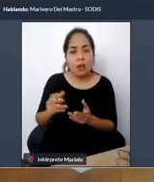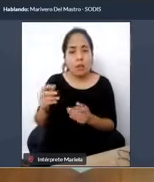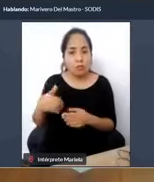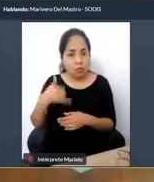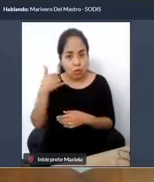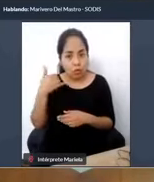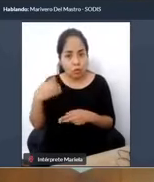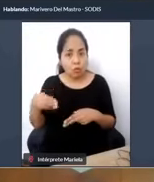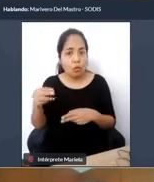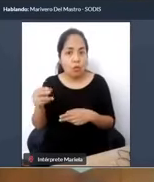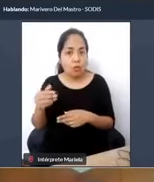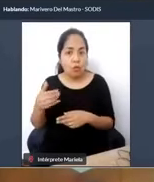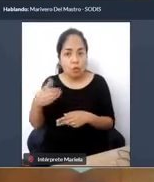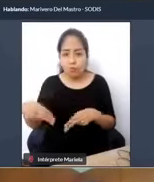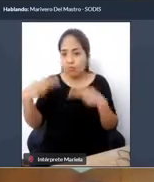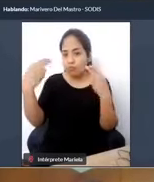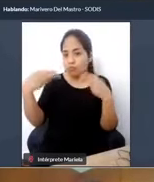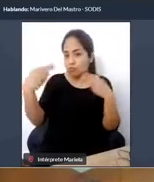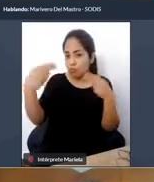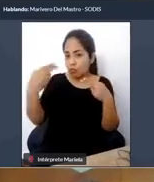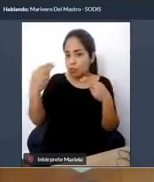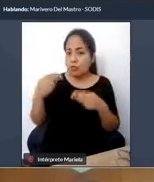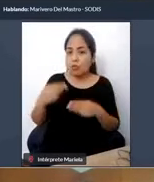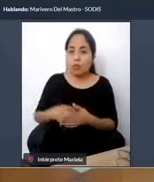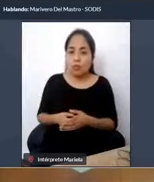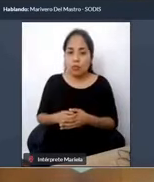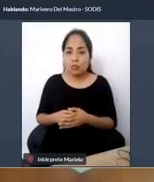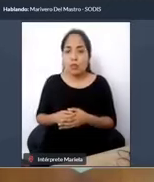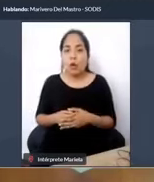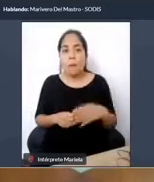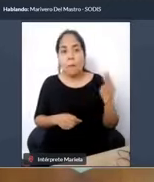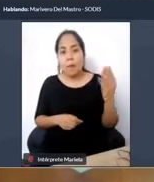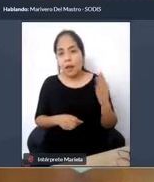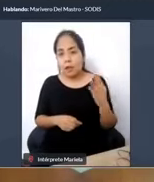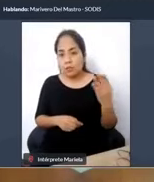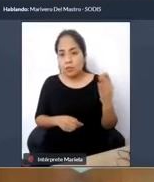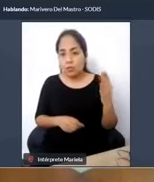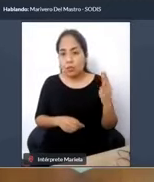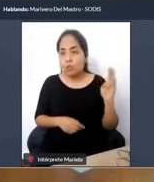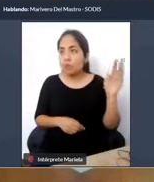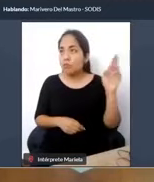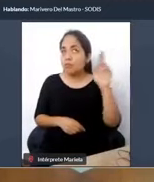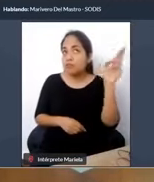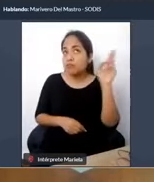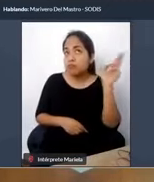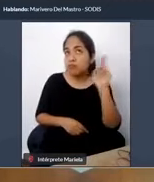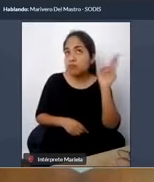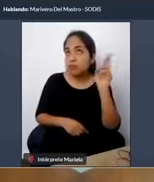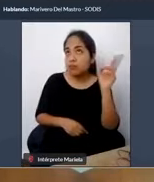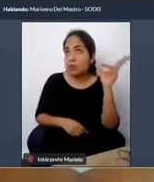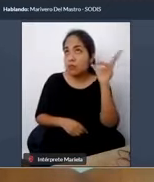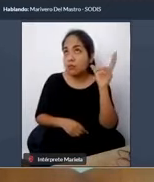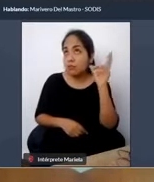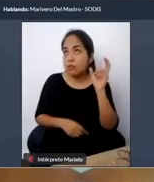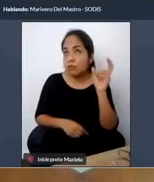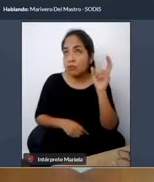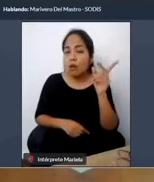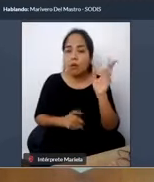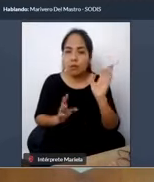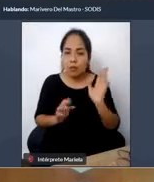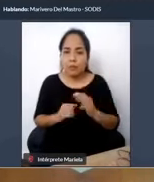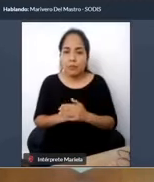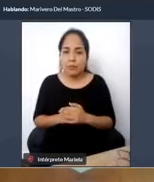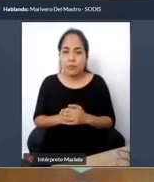puertas transparentes, baños accesibles con indicadores de sirena, en discapacidad intelectual, capacitación nuevamente al